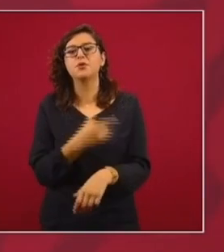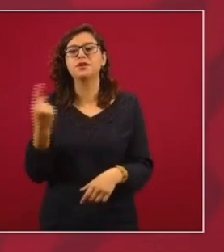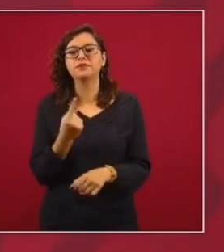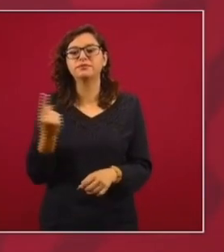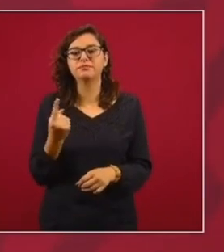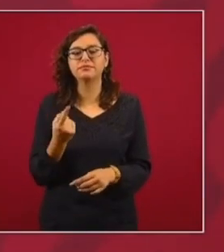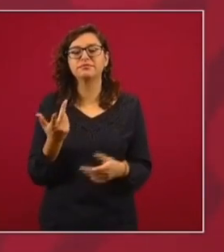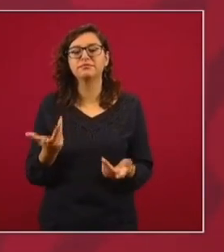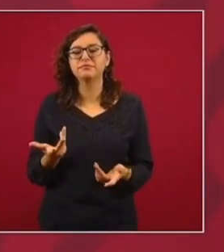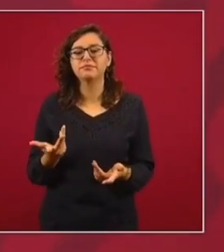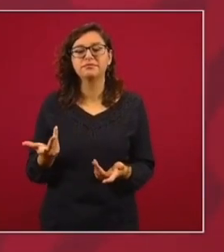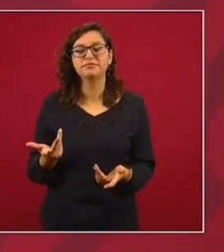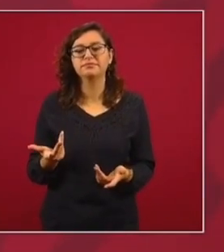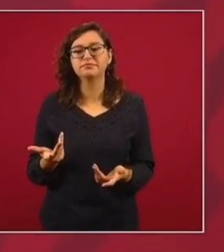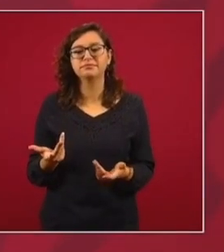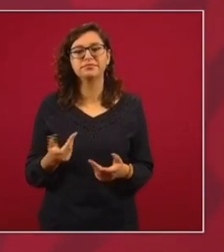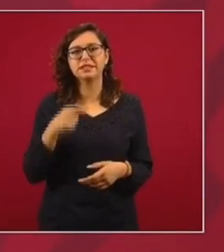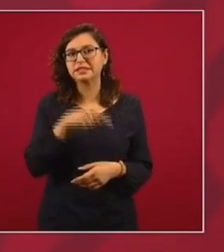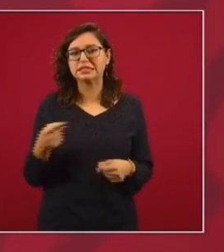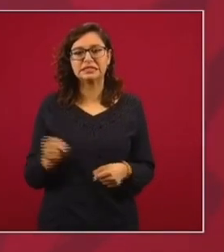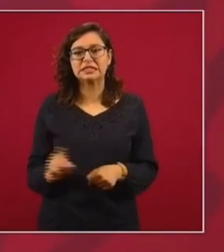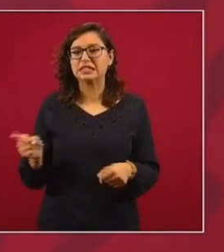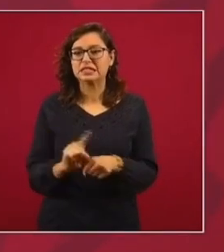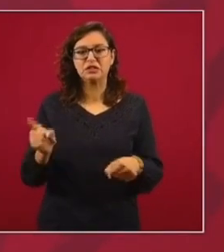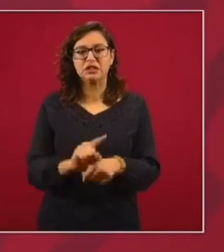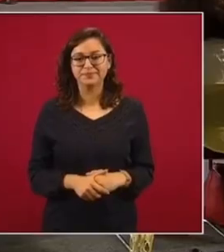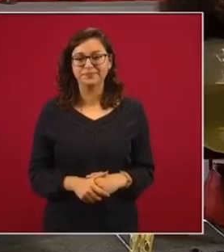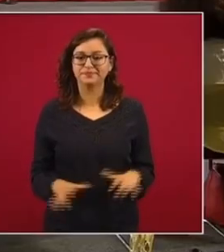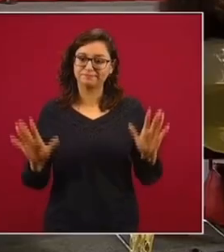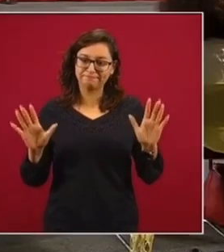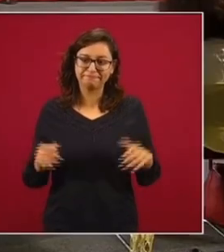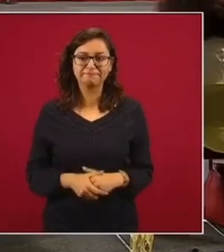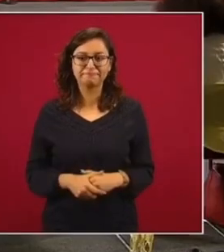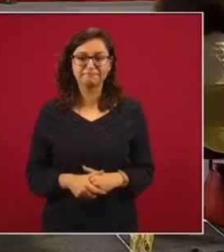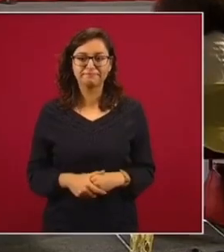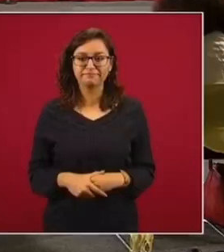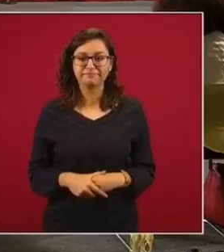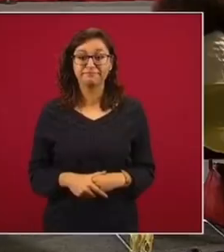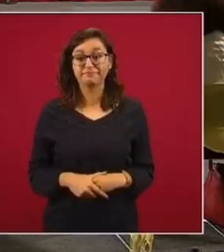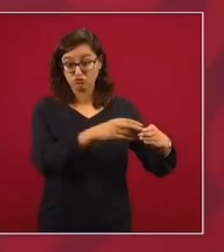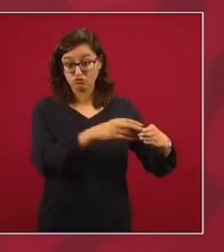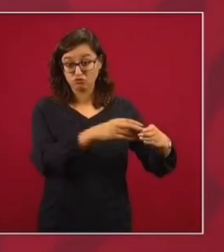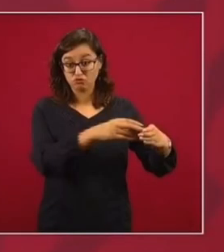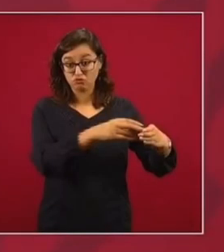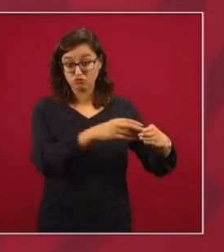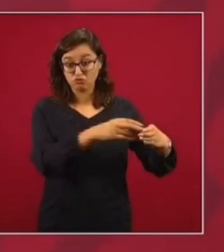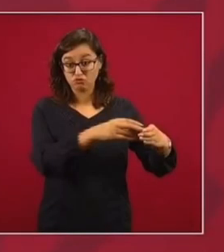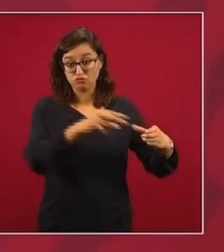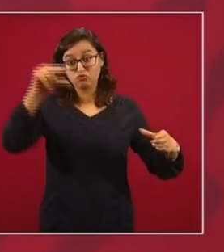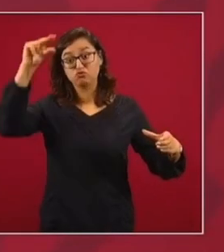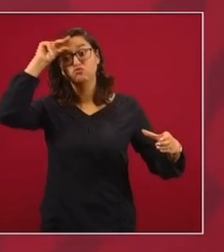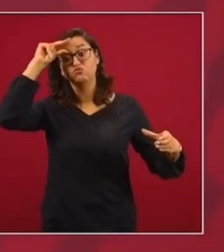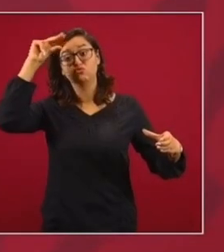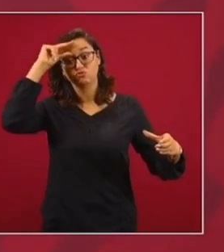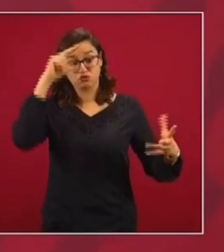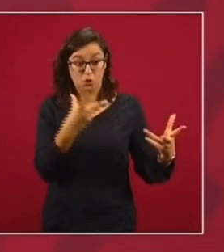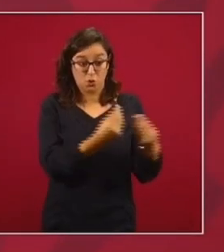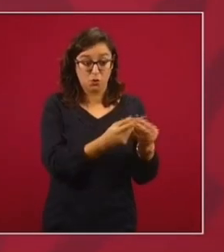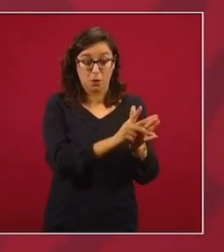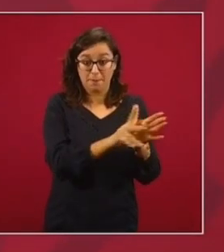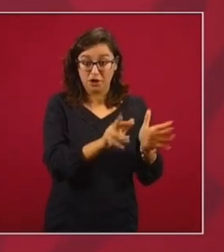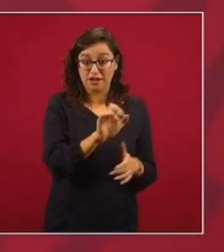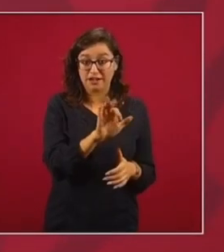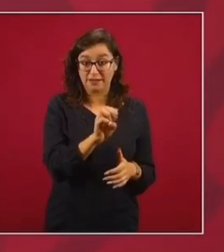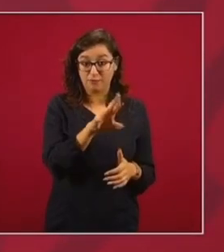como un boletín, un boletín del conservadurismo. Pues, estos intelectuales, junto con el periódico Reforma